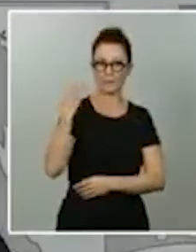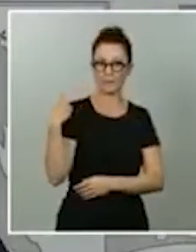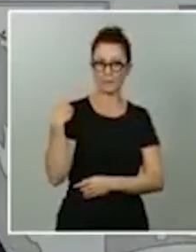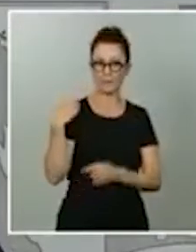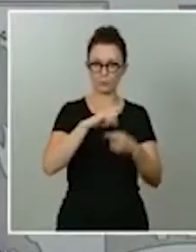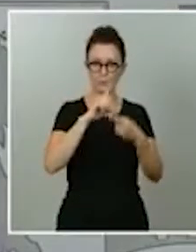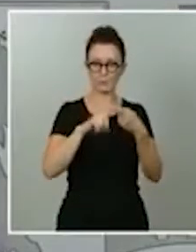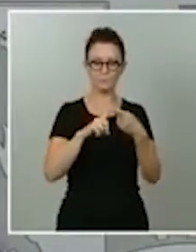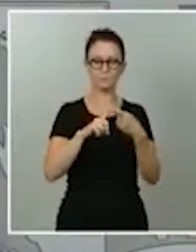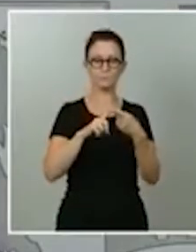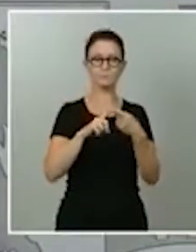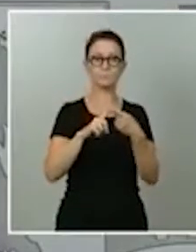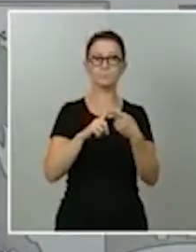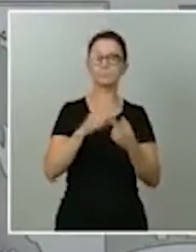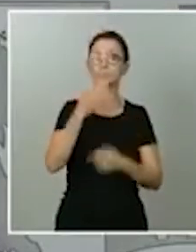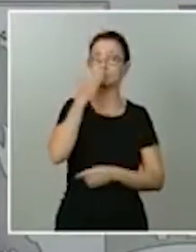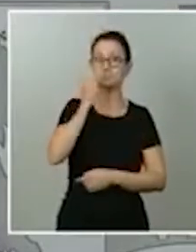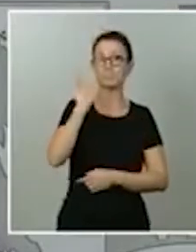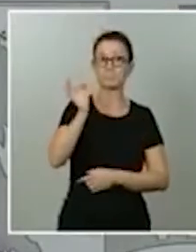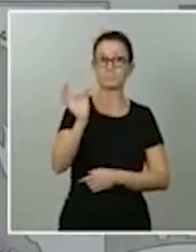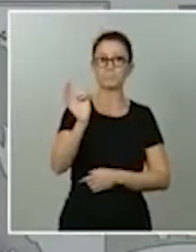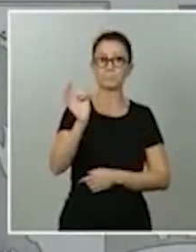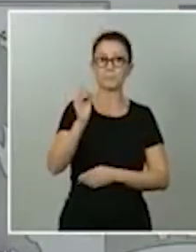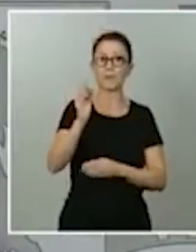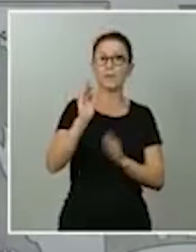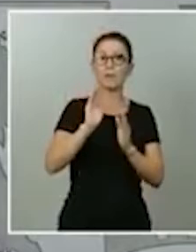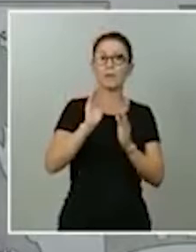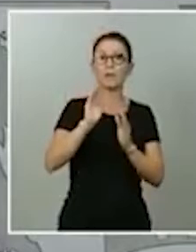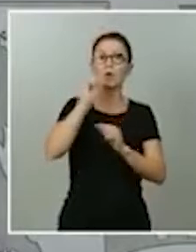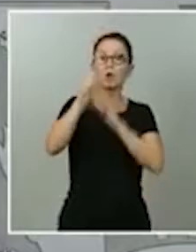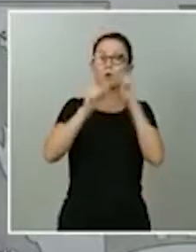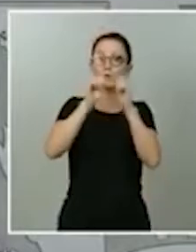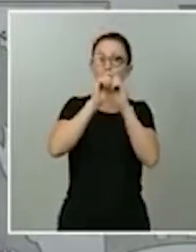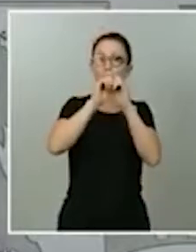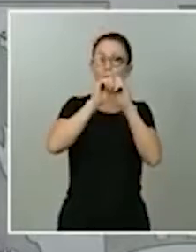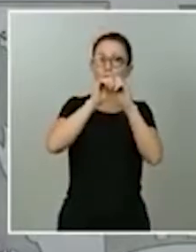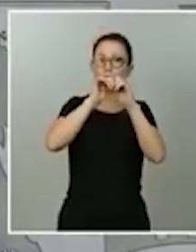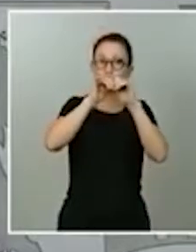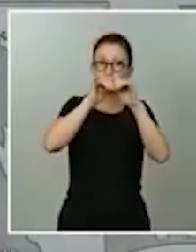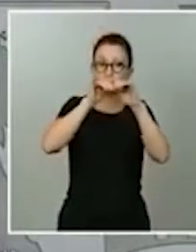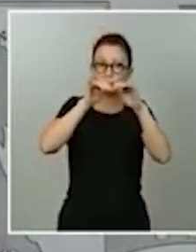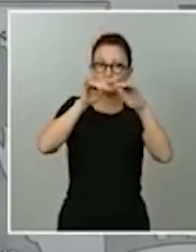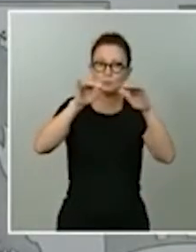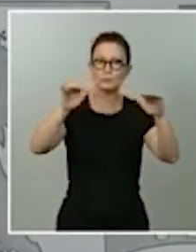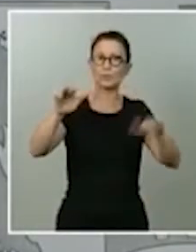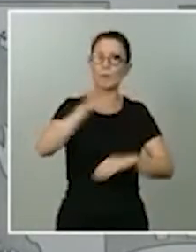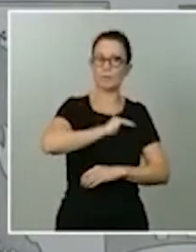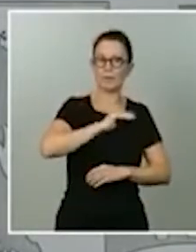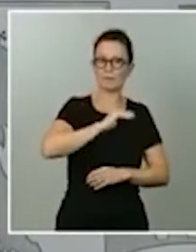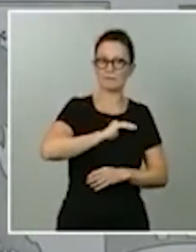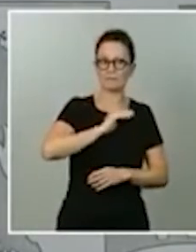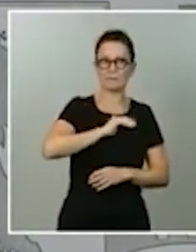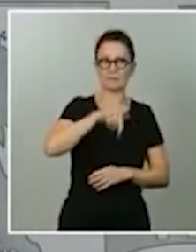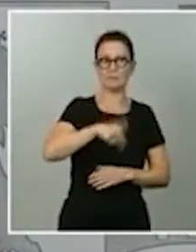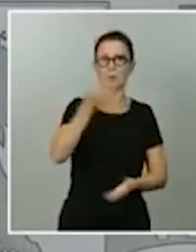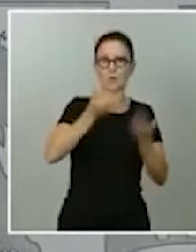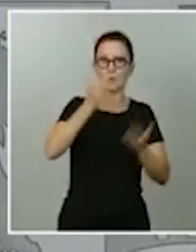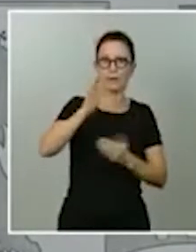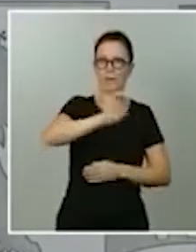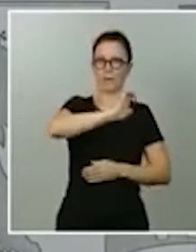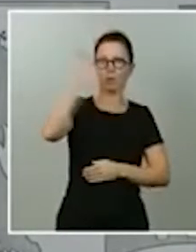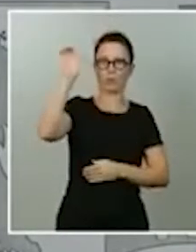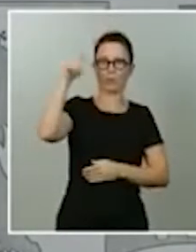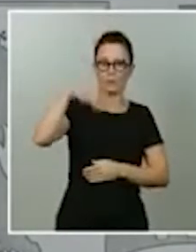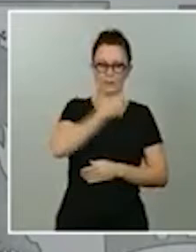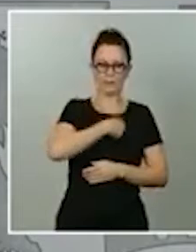Ahora mismo tenemos un nivel de contagios muy elevado en nuestro país en comparación con otros países europeos. También yo diría